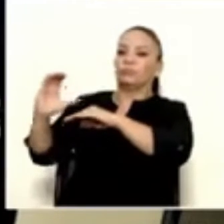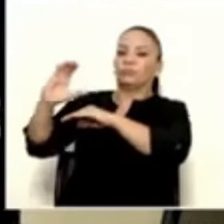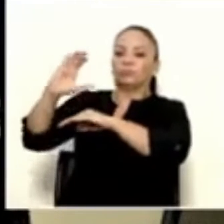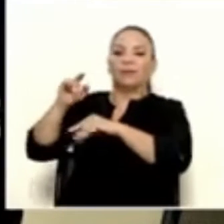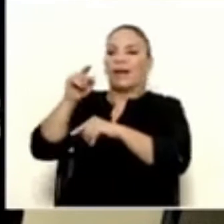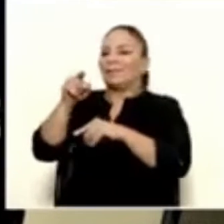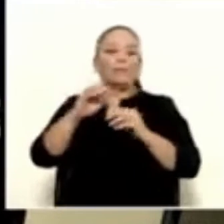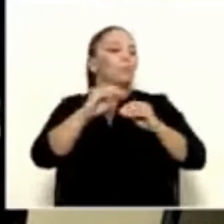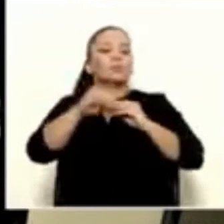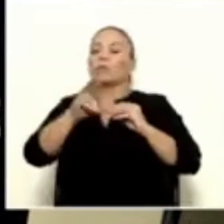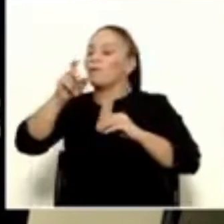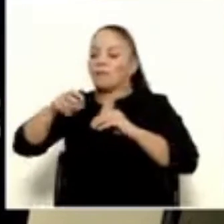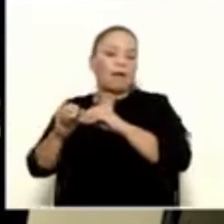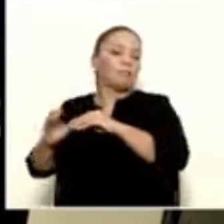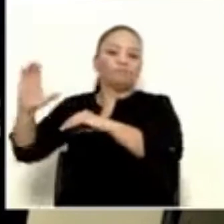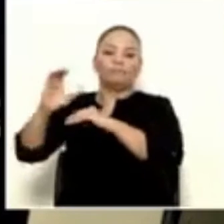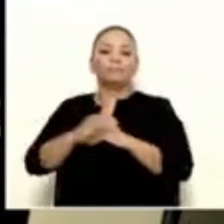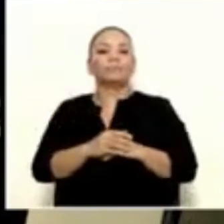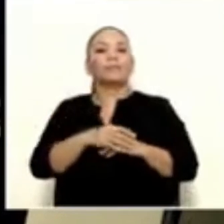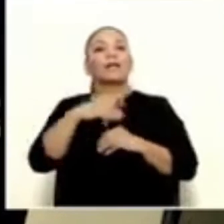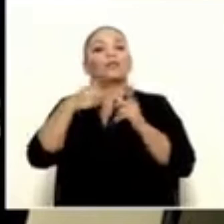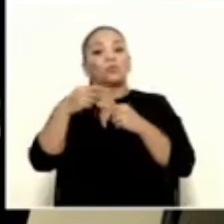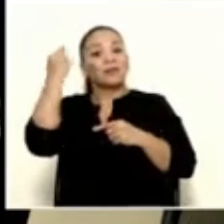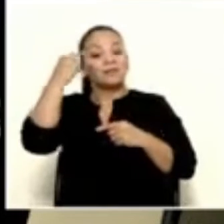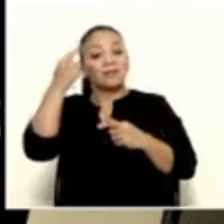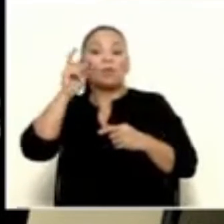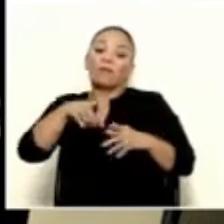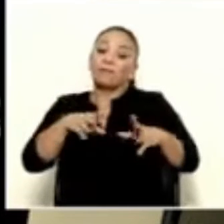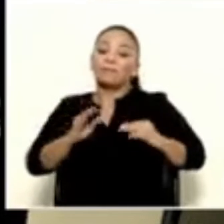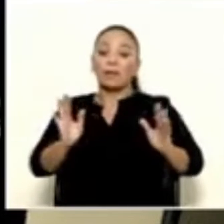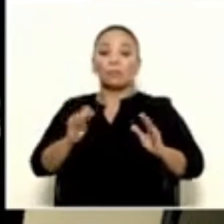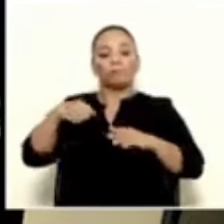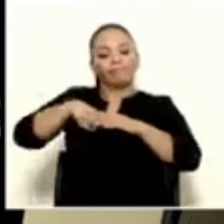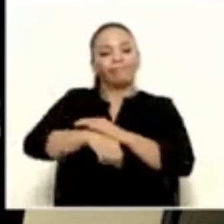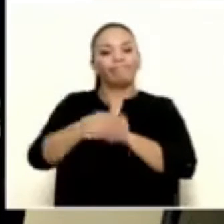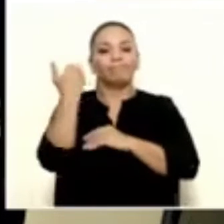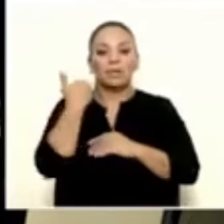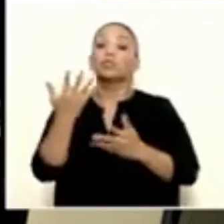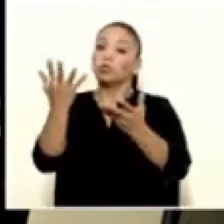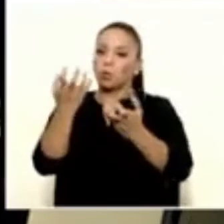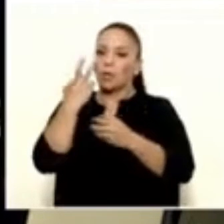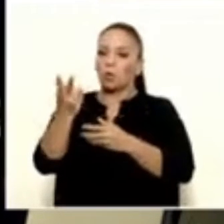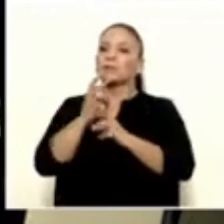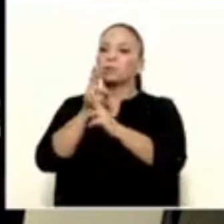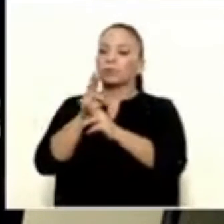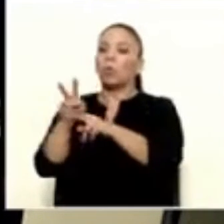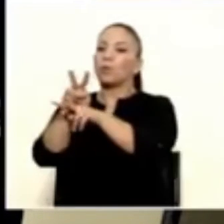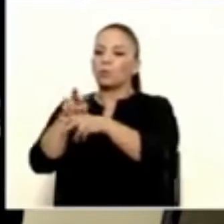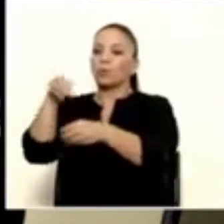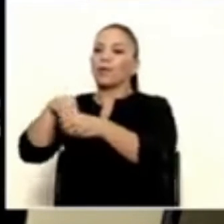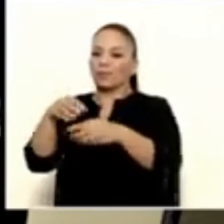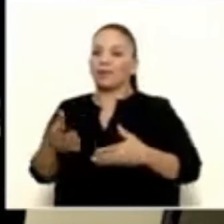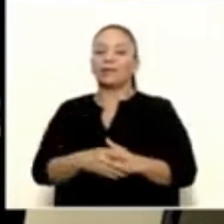haberse aumentado. Entonces el Estado dice, alguien la regó, yo quiero ver ese resultado de la auditoría interna, porque